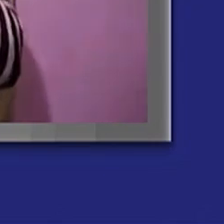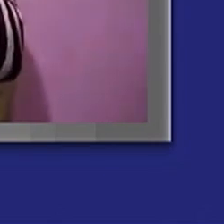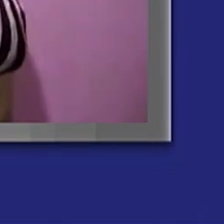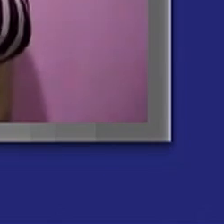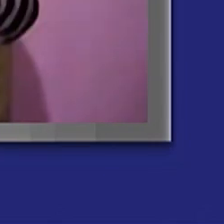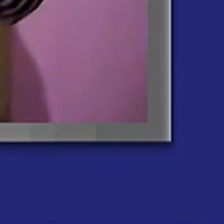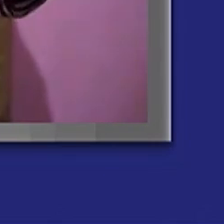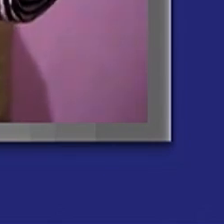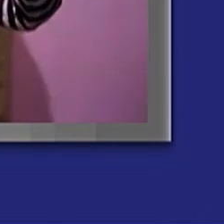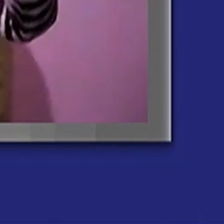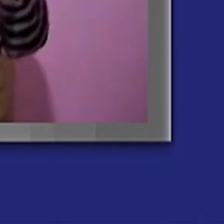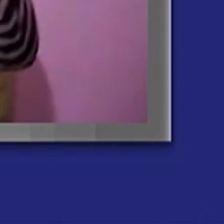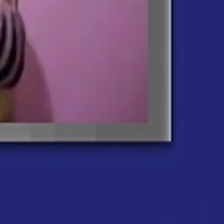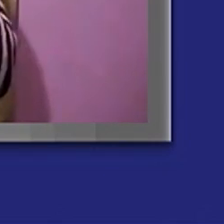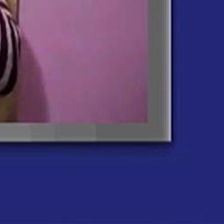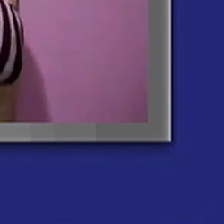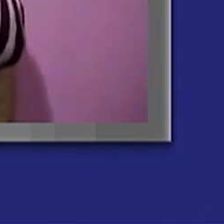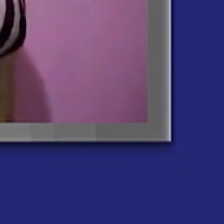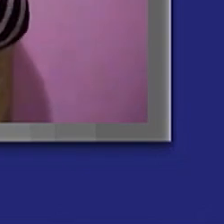plano.